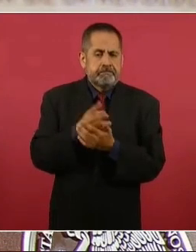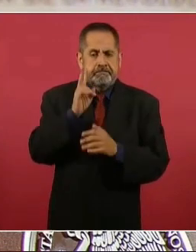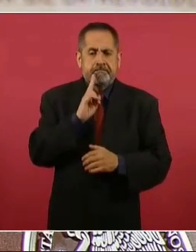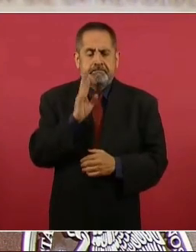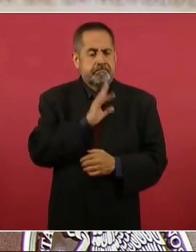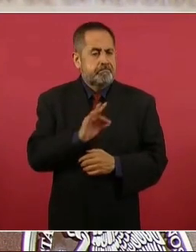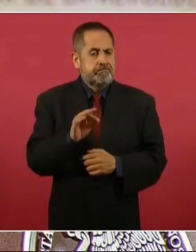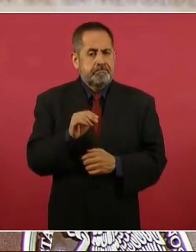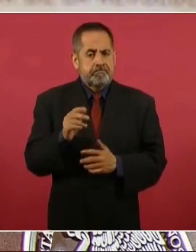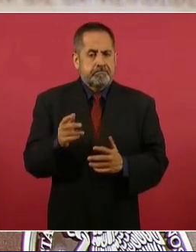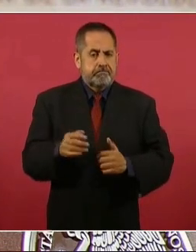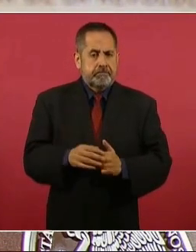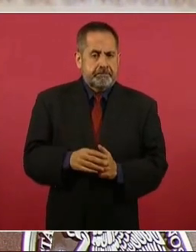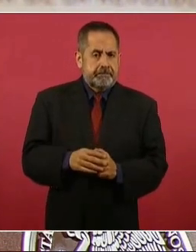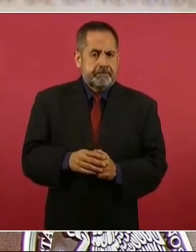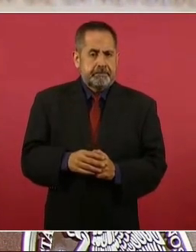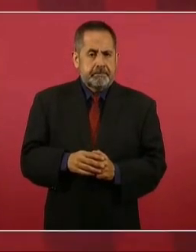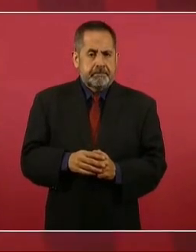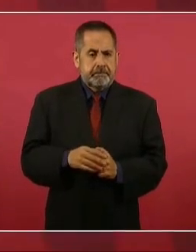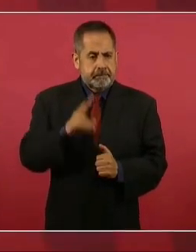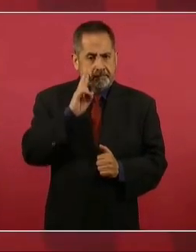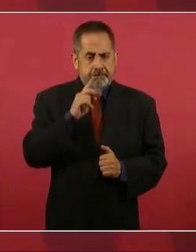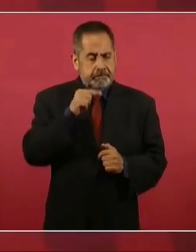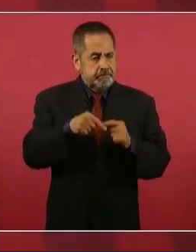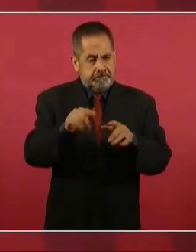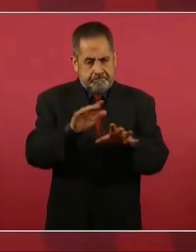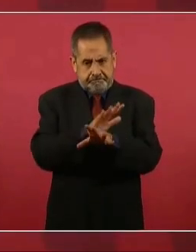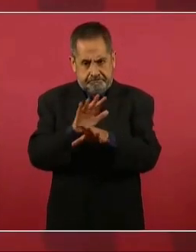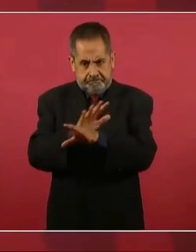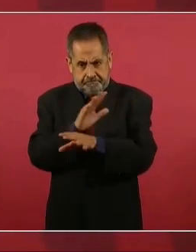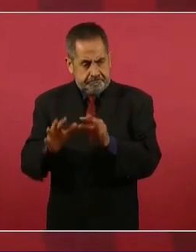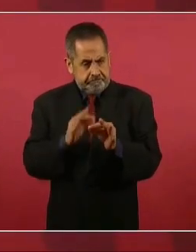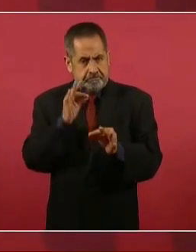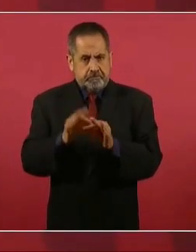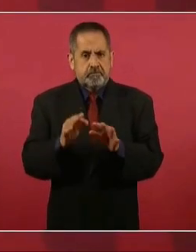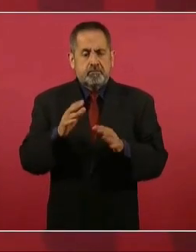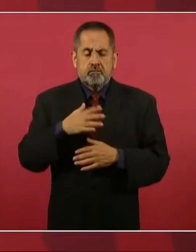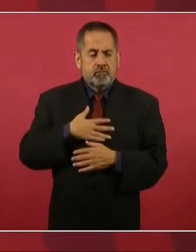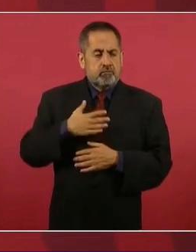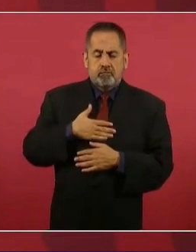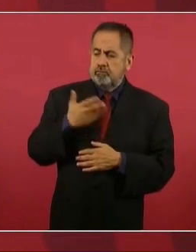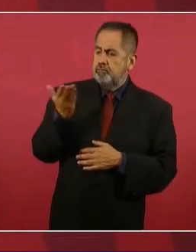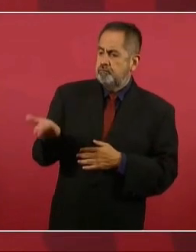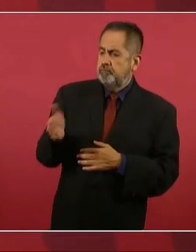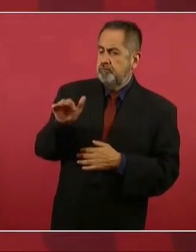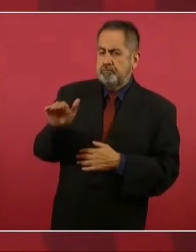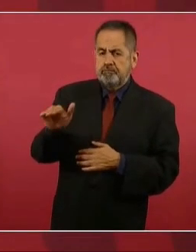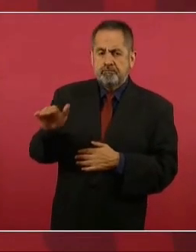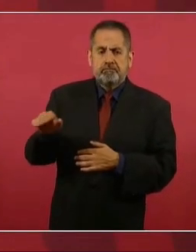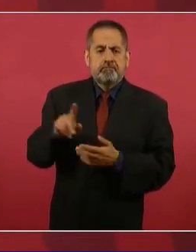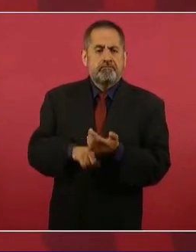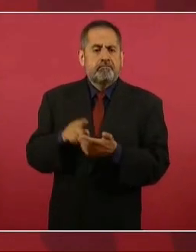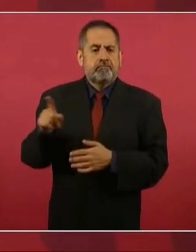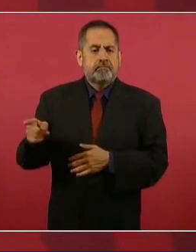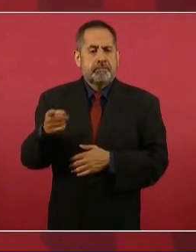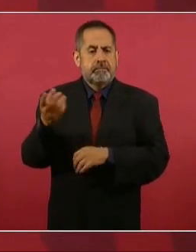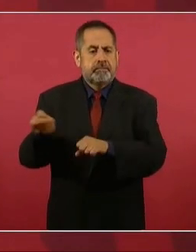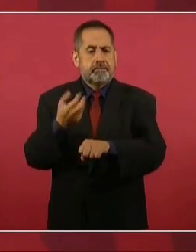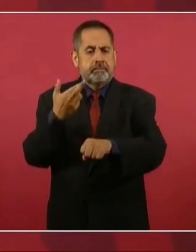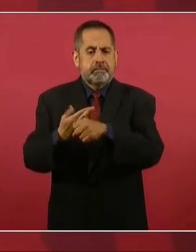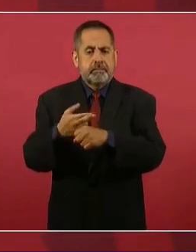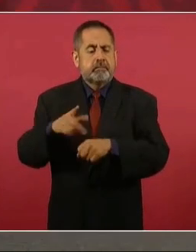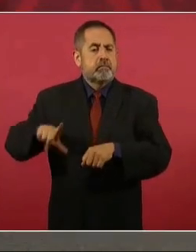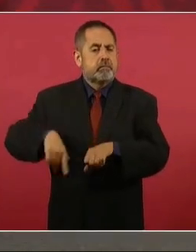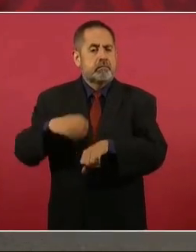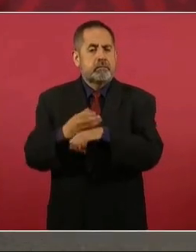se den estos cambios. Yo le voy a pedir al secretario de